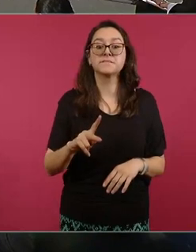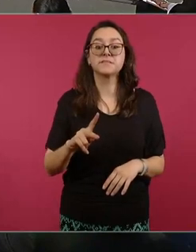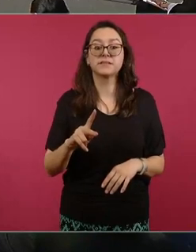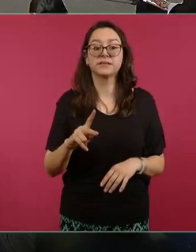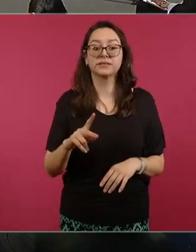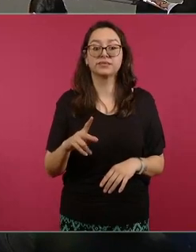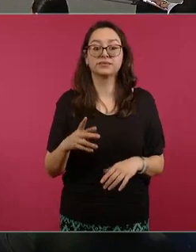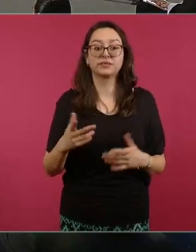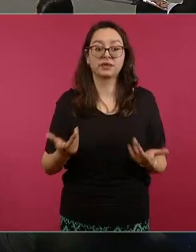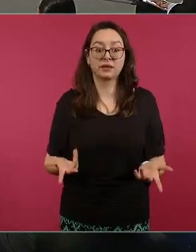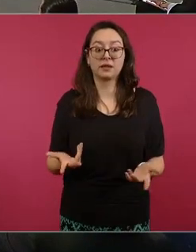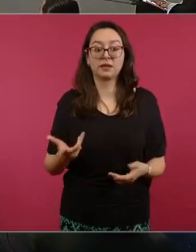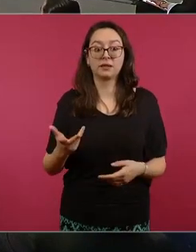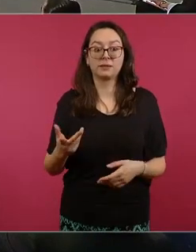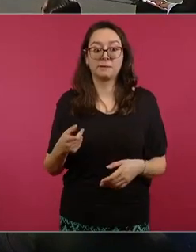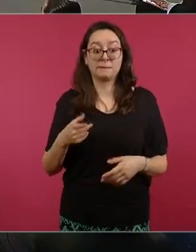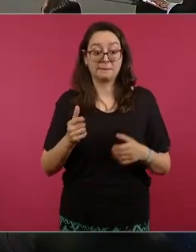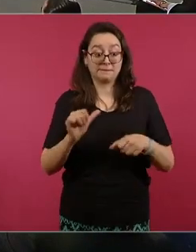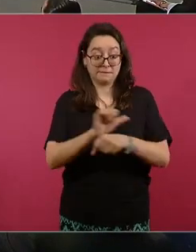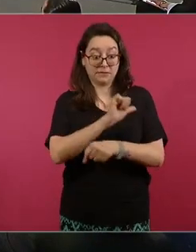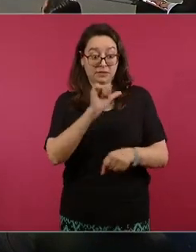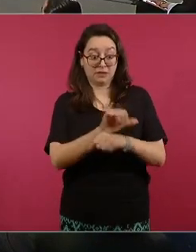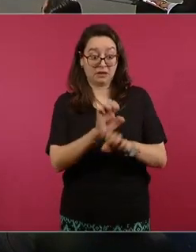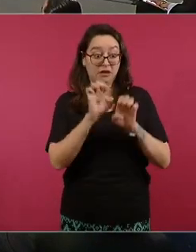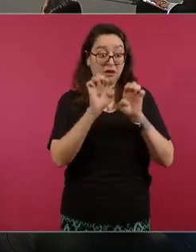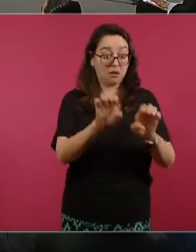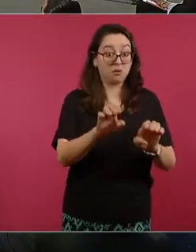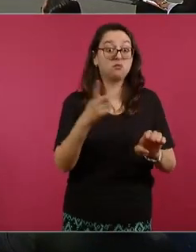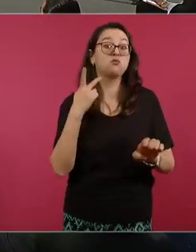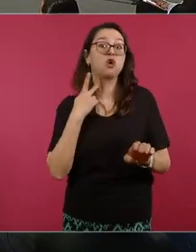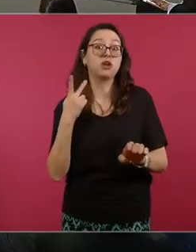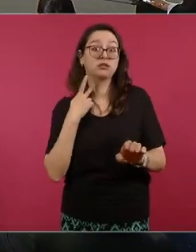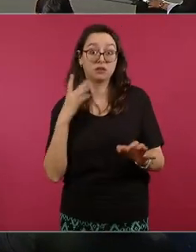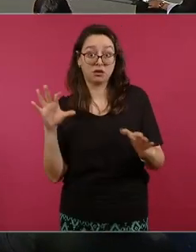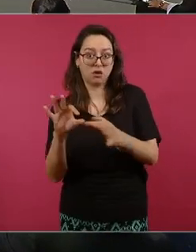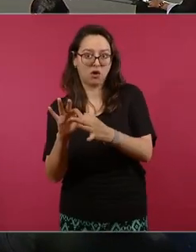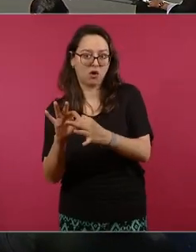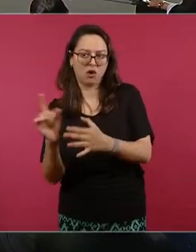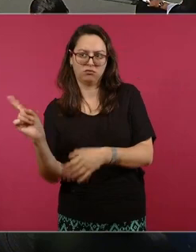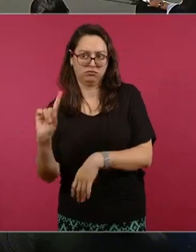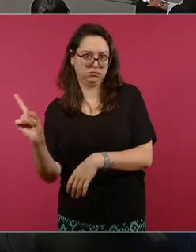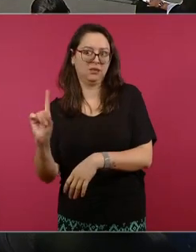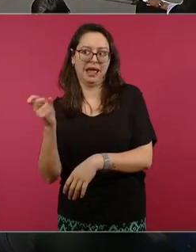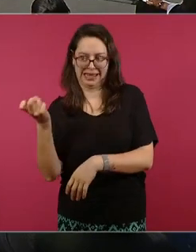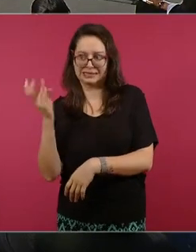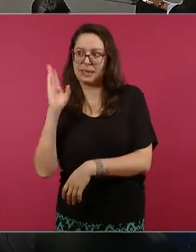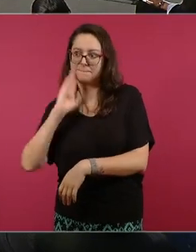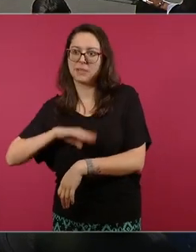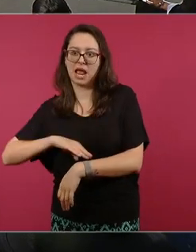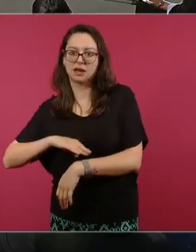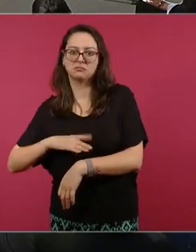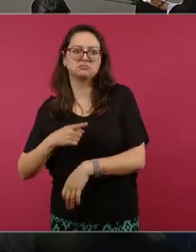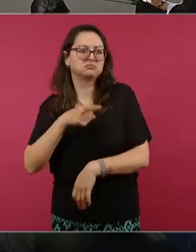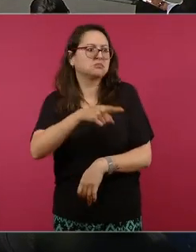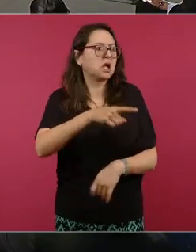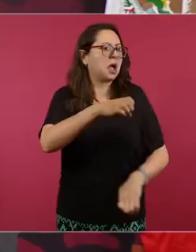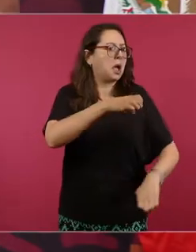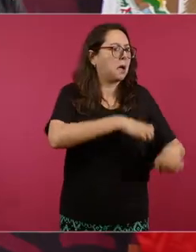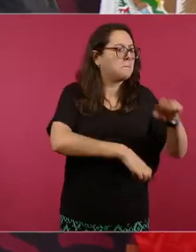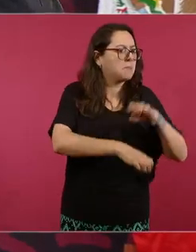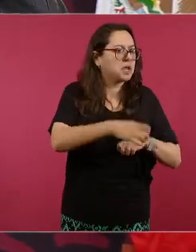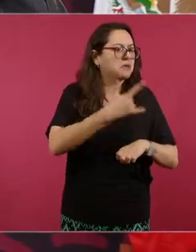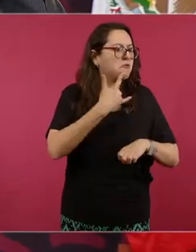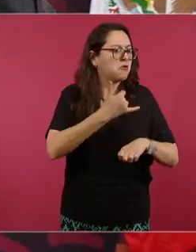un político corrupto eso sí está mal pero pero alguien que con trabajo y esfuerzo logró comprar un Tesla